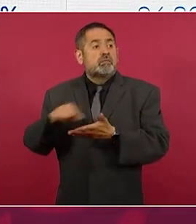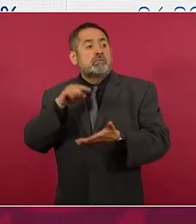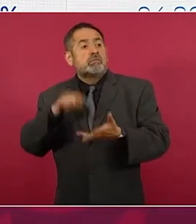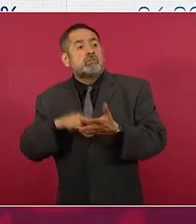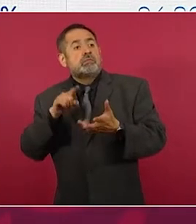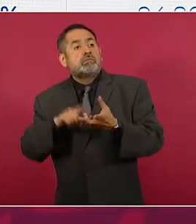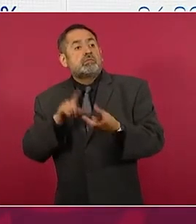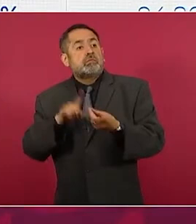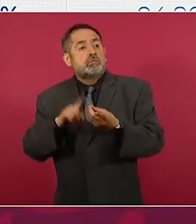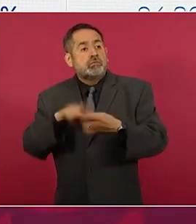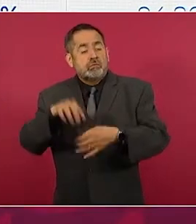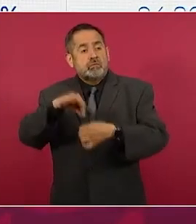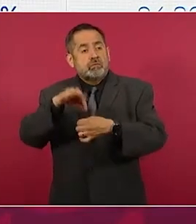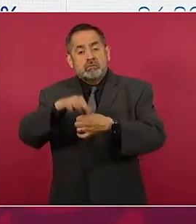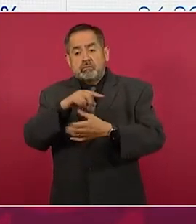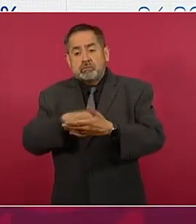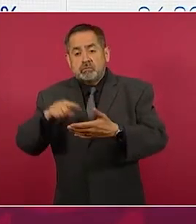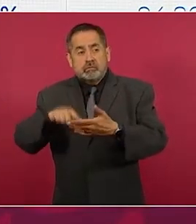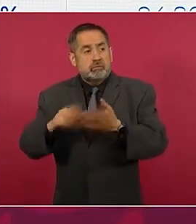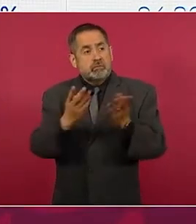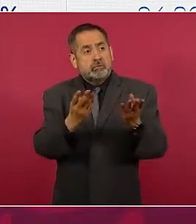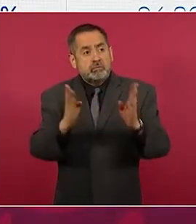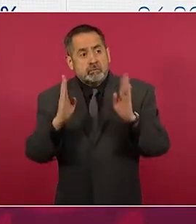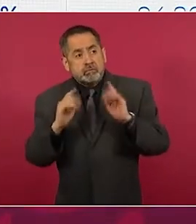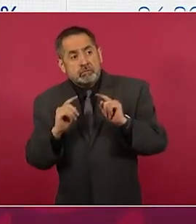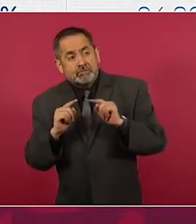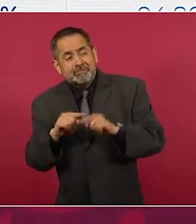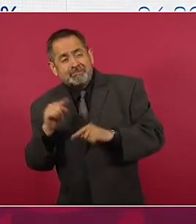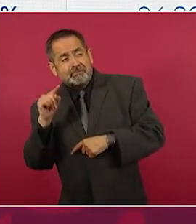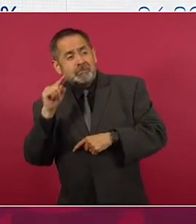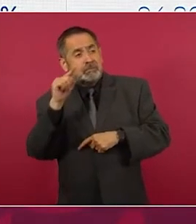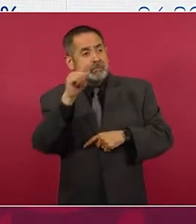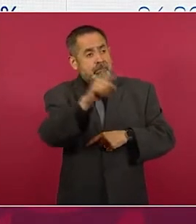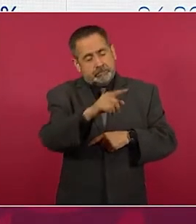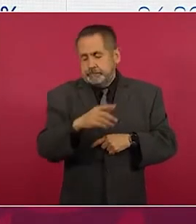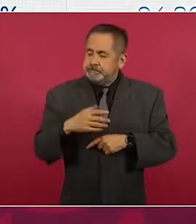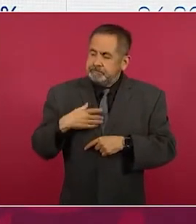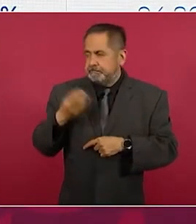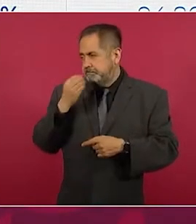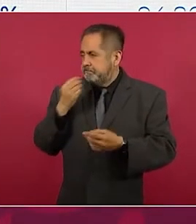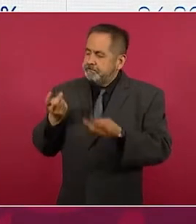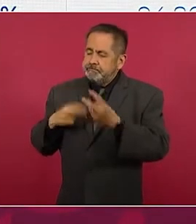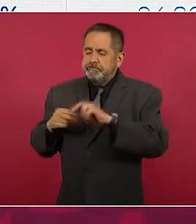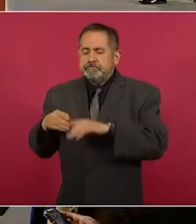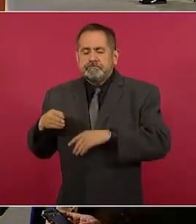con el propósito de que la gente no participara.